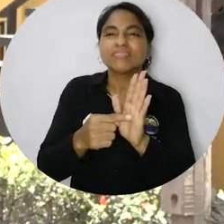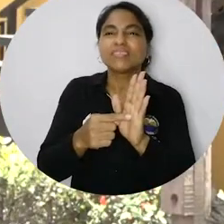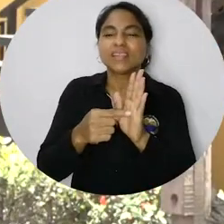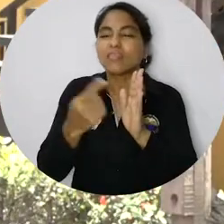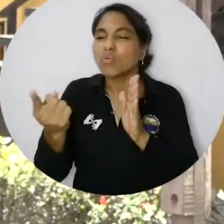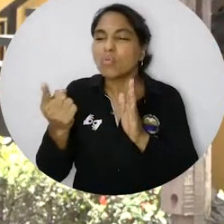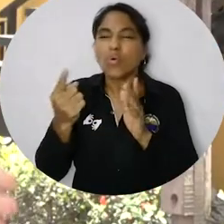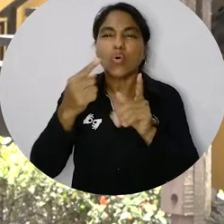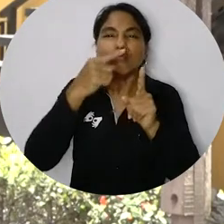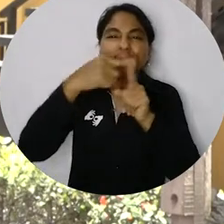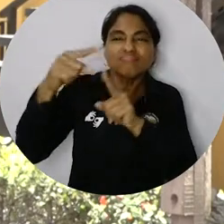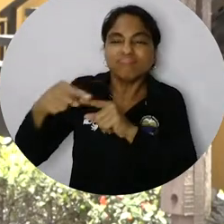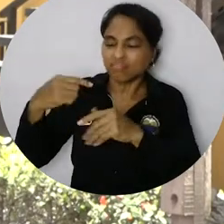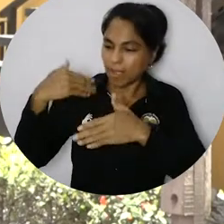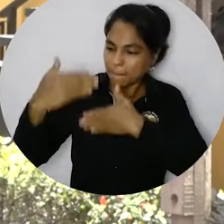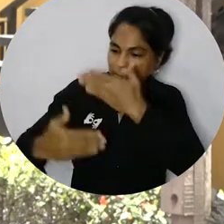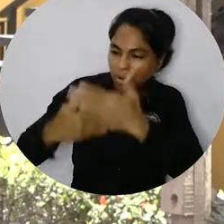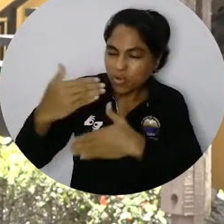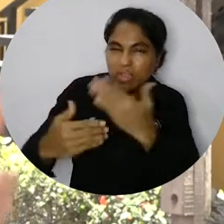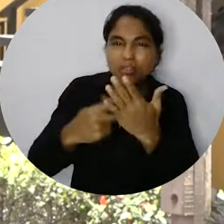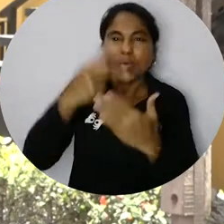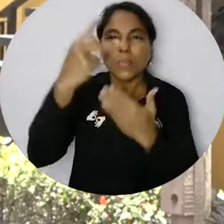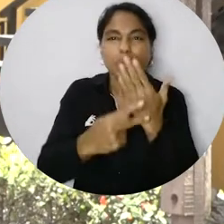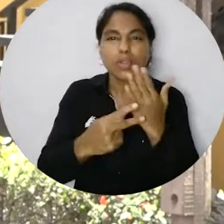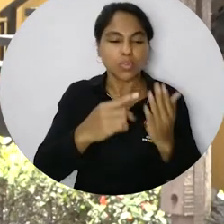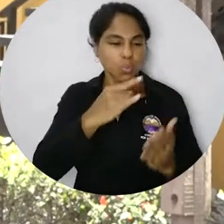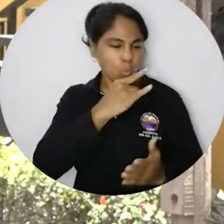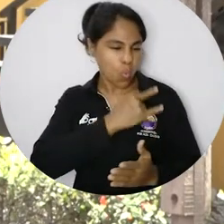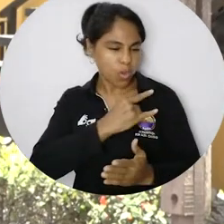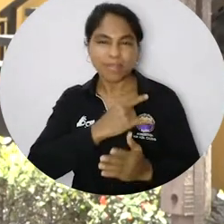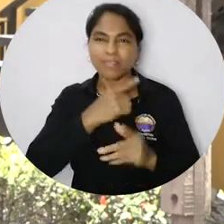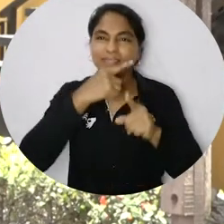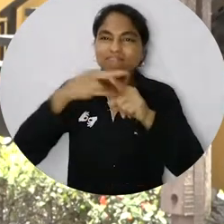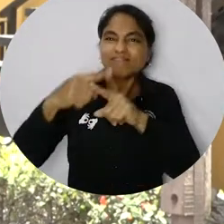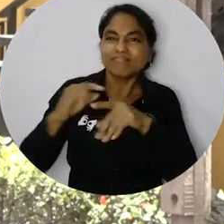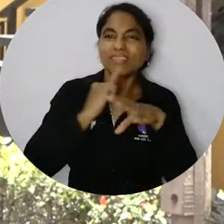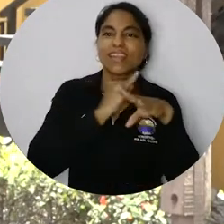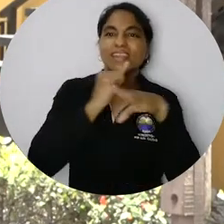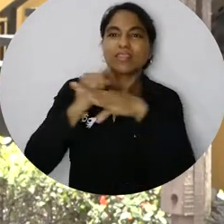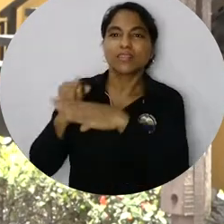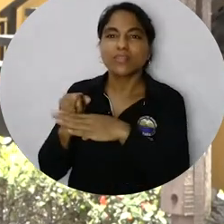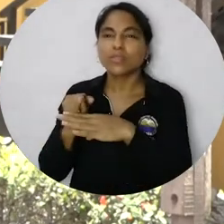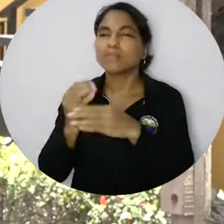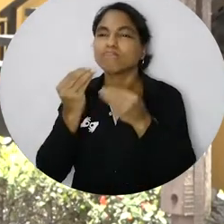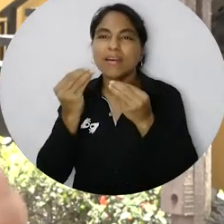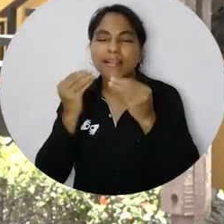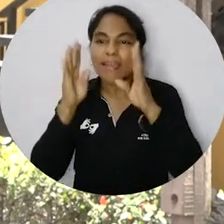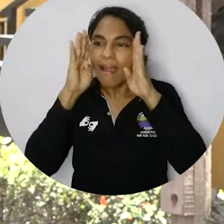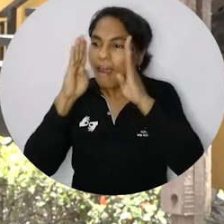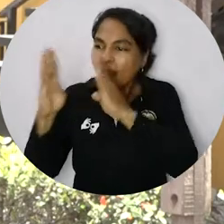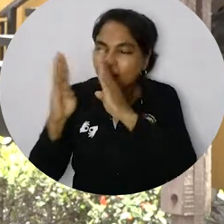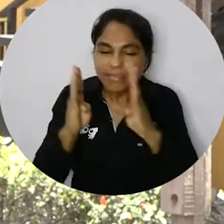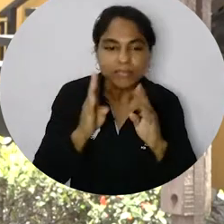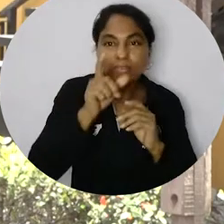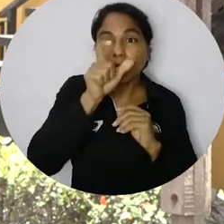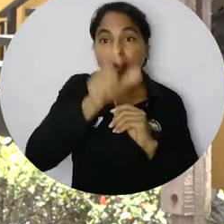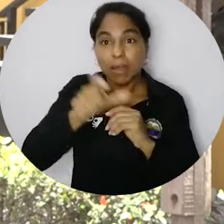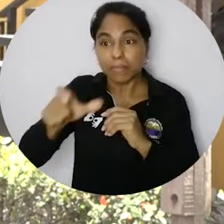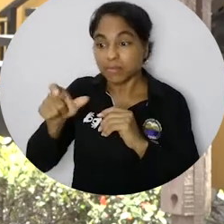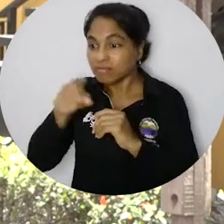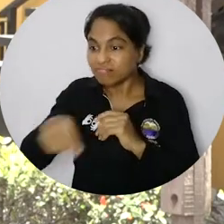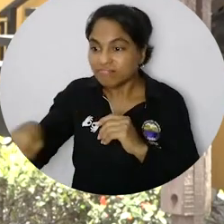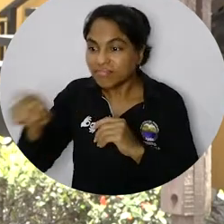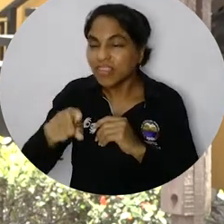formas en las que están direccionando los procesos y los proyectos al interior de estas instituciones. Y por supuesto, escuchar de parte de la misma